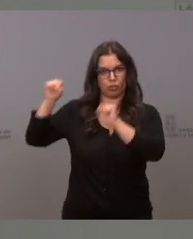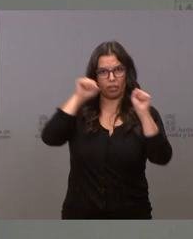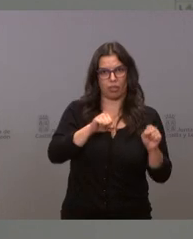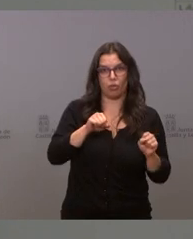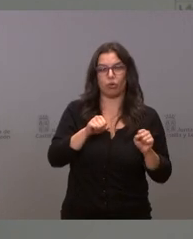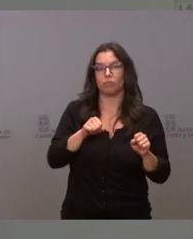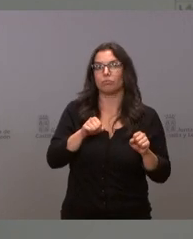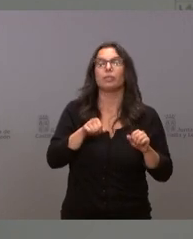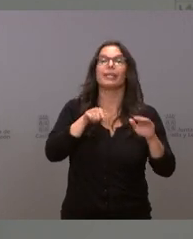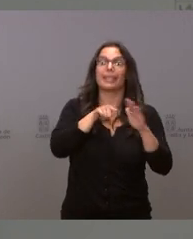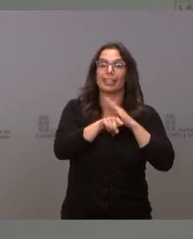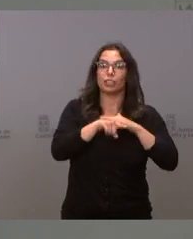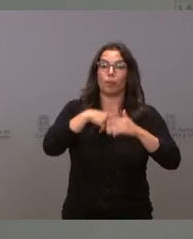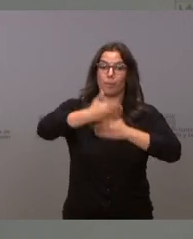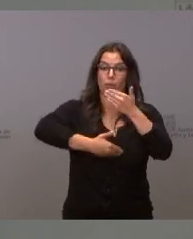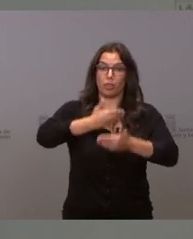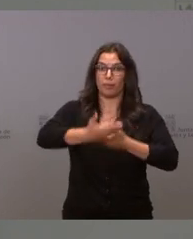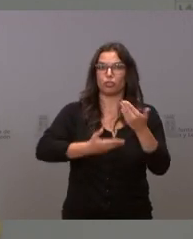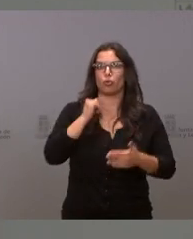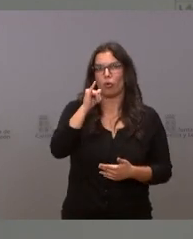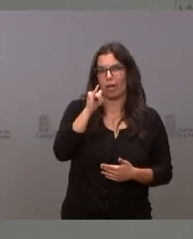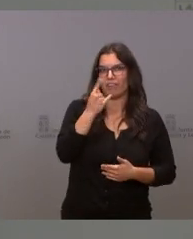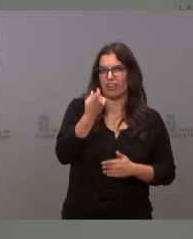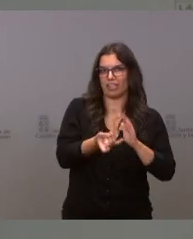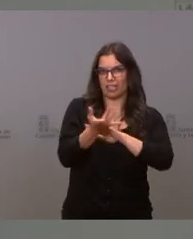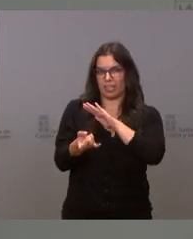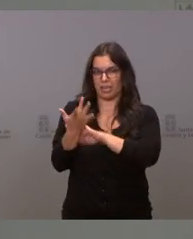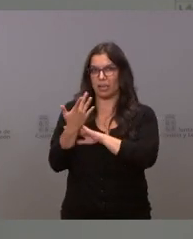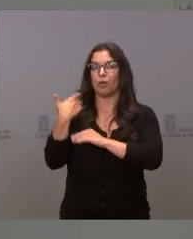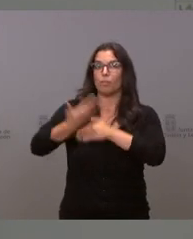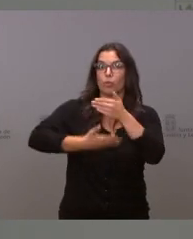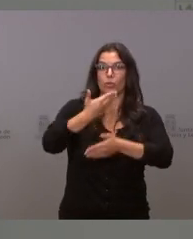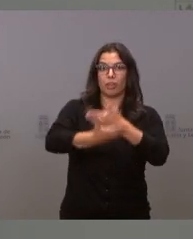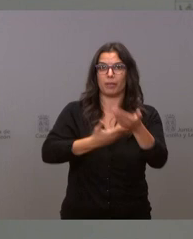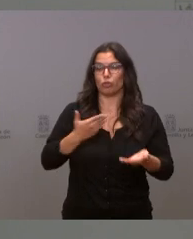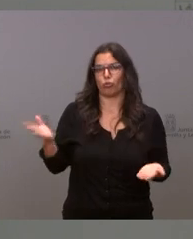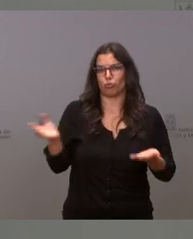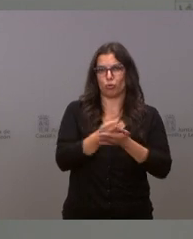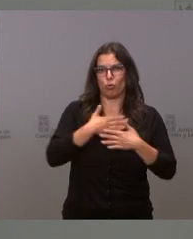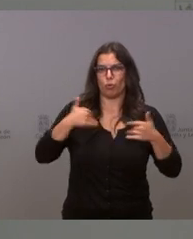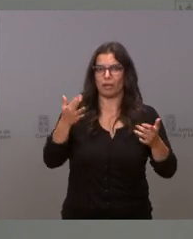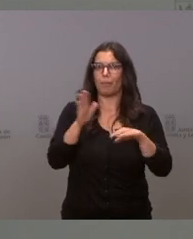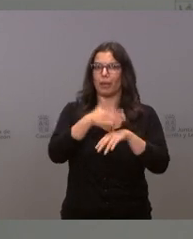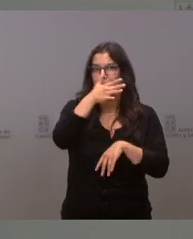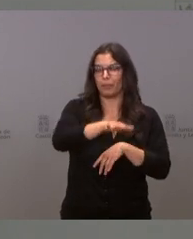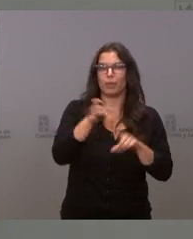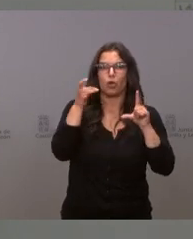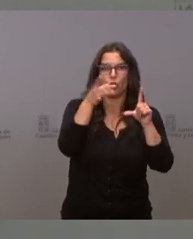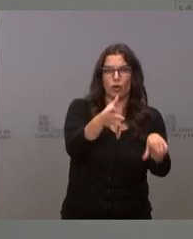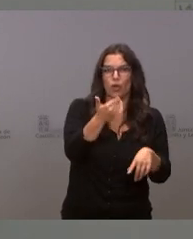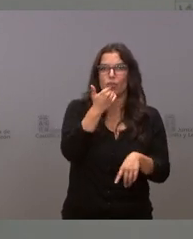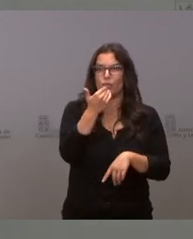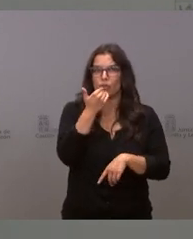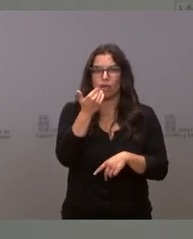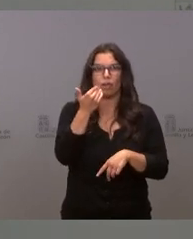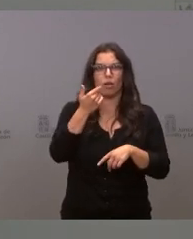de los procedimientos que se van a establecer. Y esos procedimientos van a ser todos los procedimientos. Por correo, mediante buzón físico,